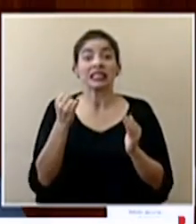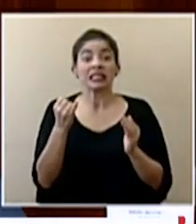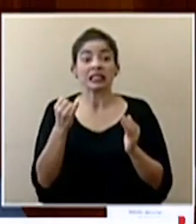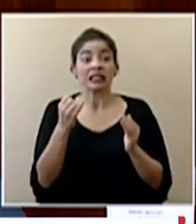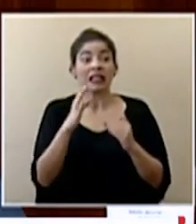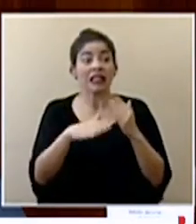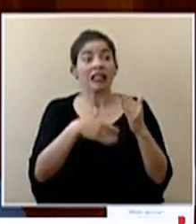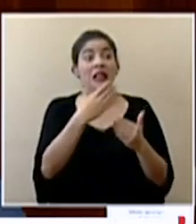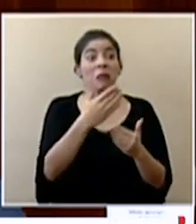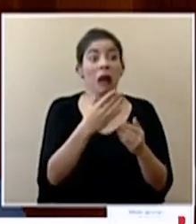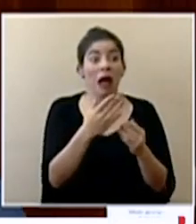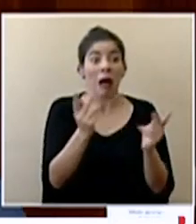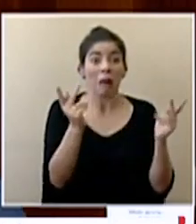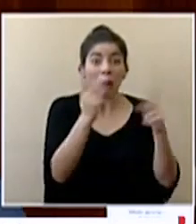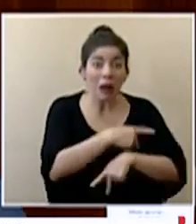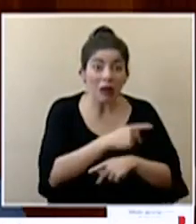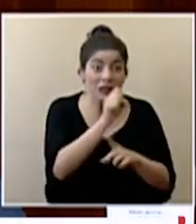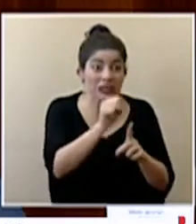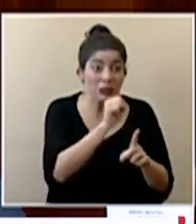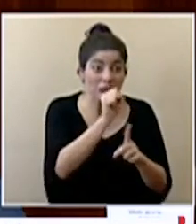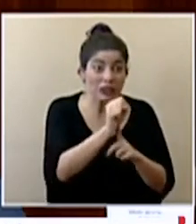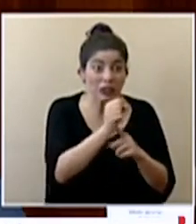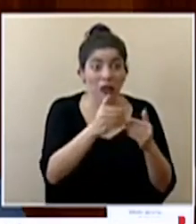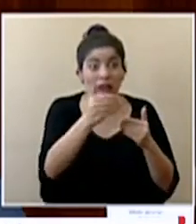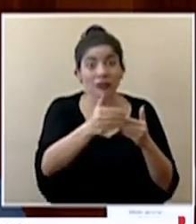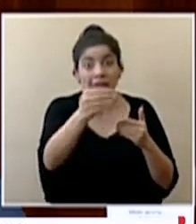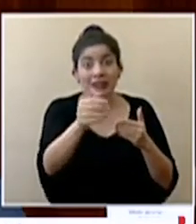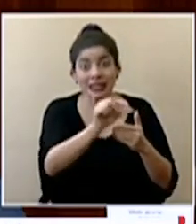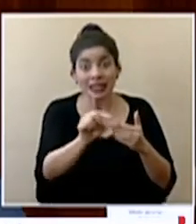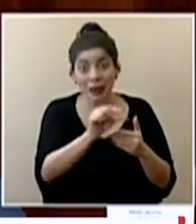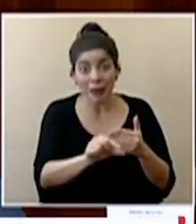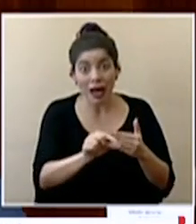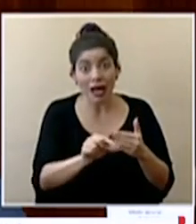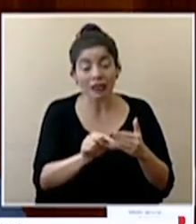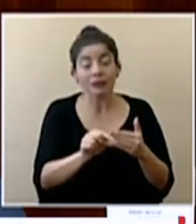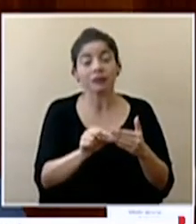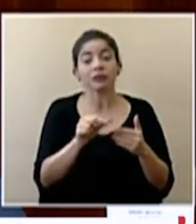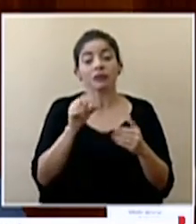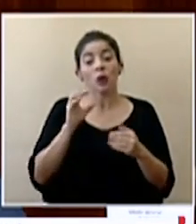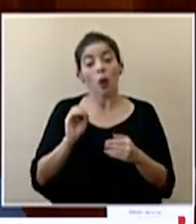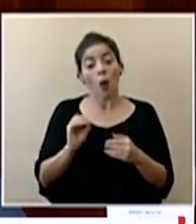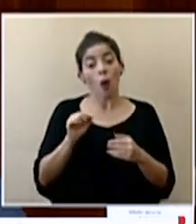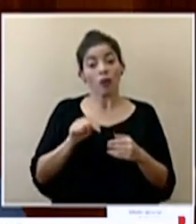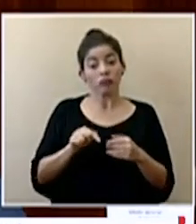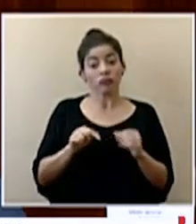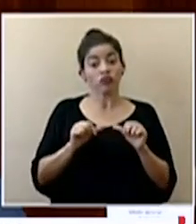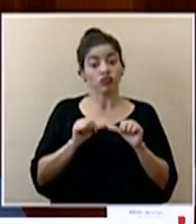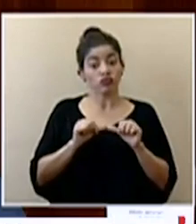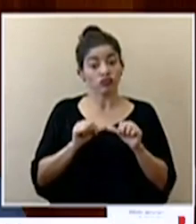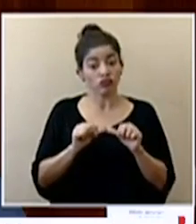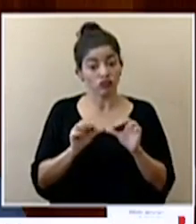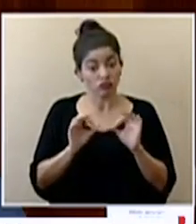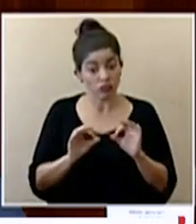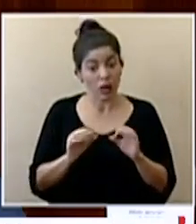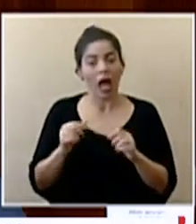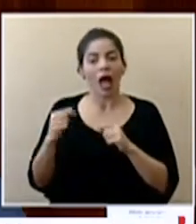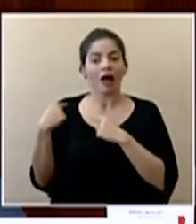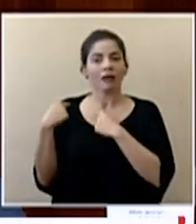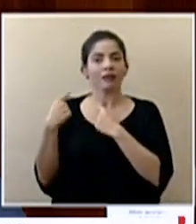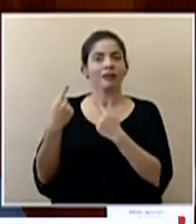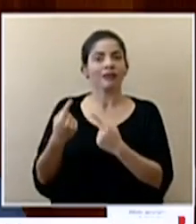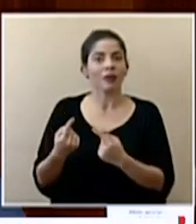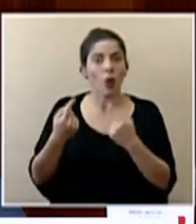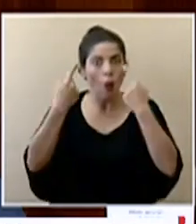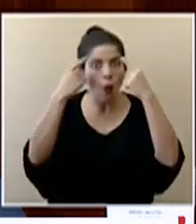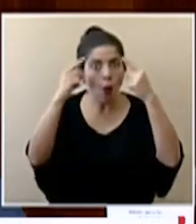panorama muy desfavorable en las siguientes semanas posteriores o mantener lo que hemos ido logrando y